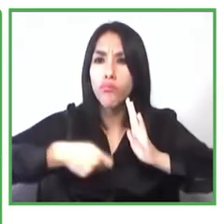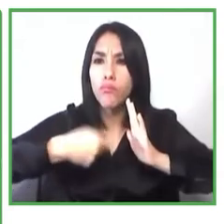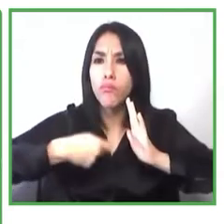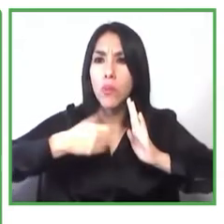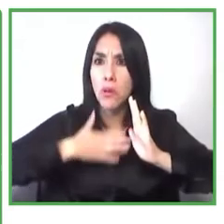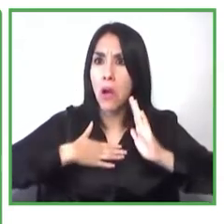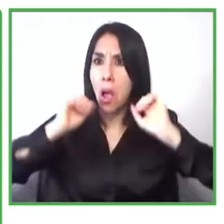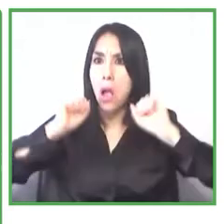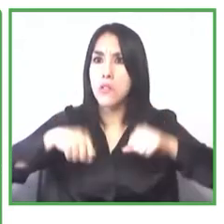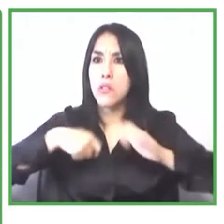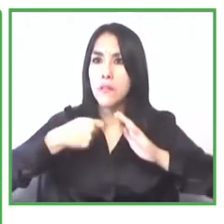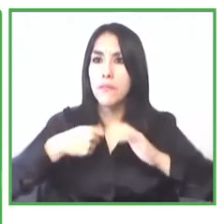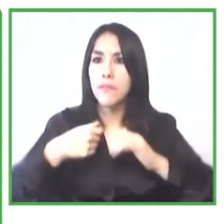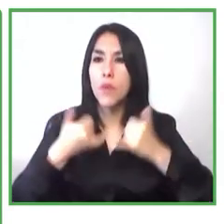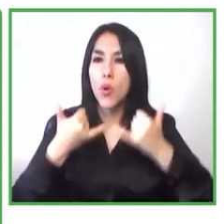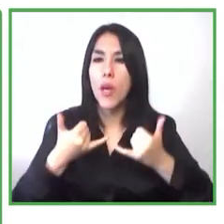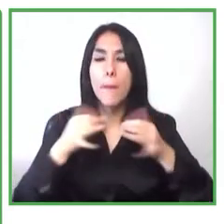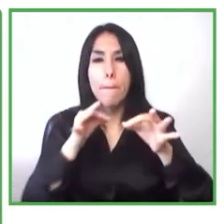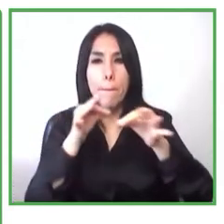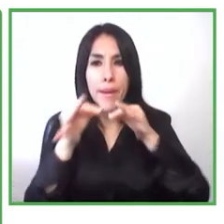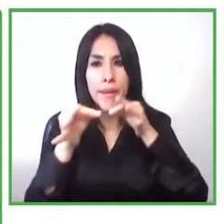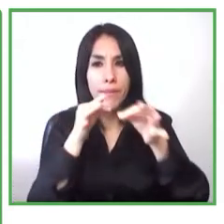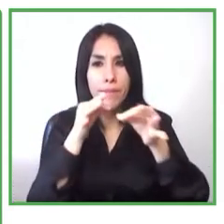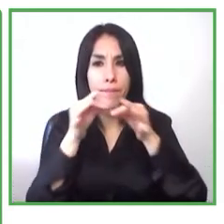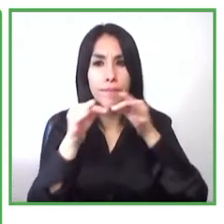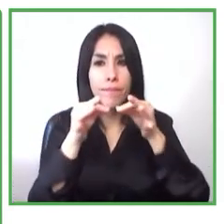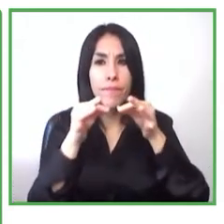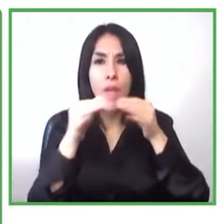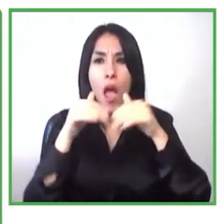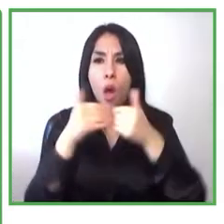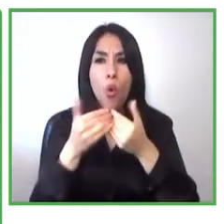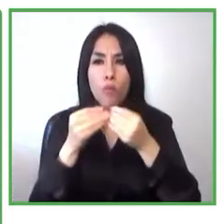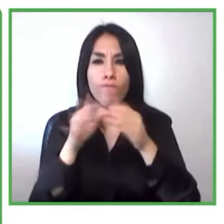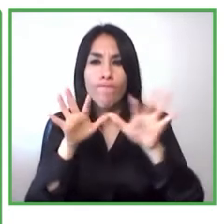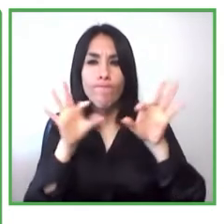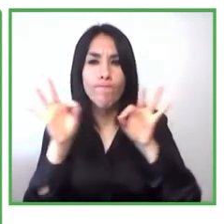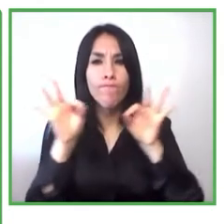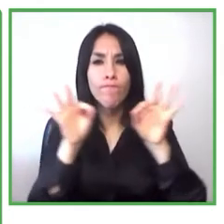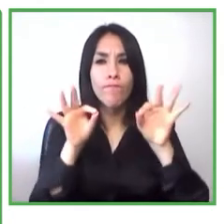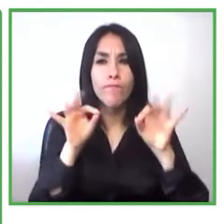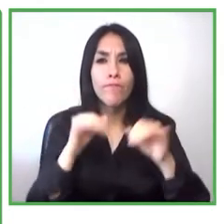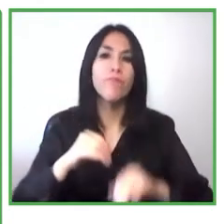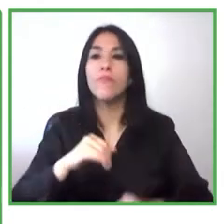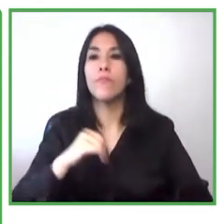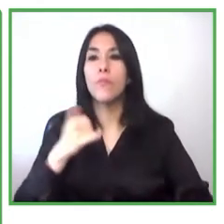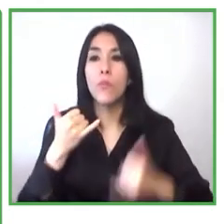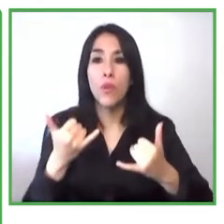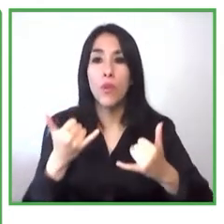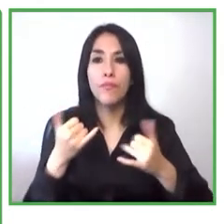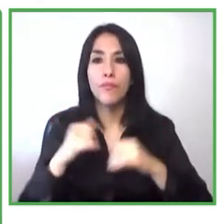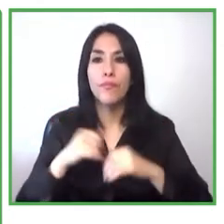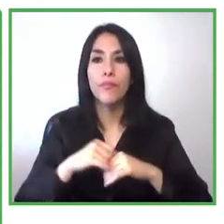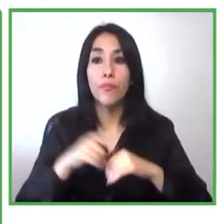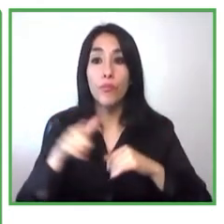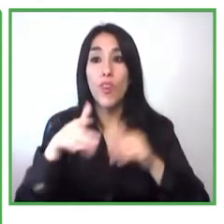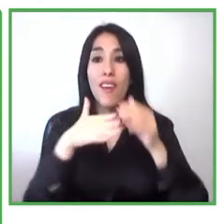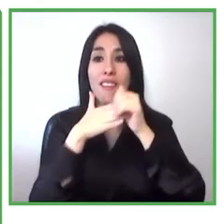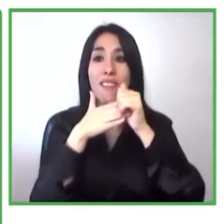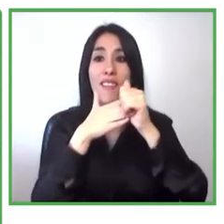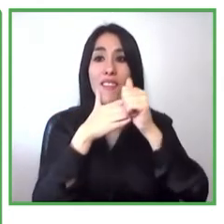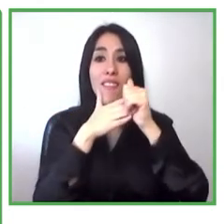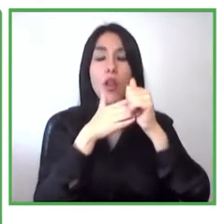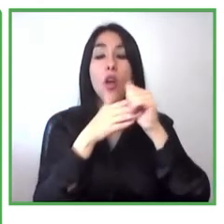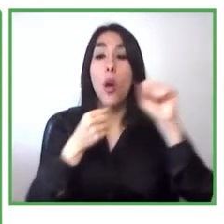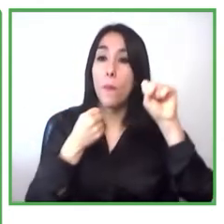tenemos una de las organizaciones líderes que apoya esto para inclusión social para las personas con